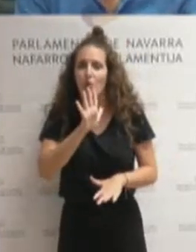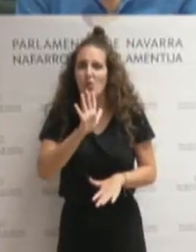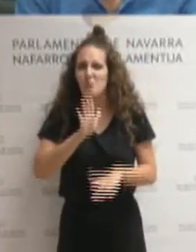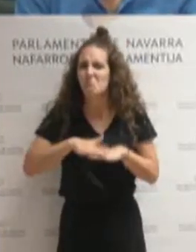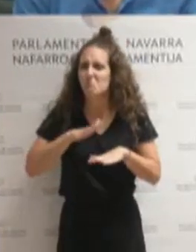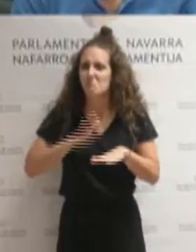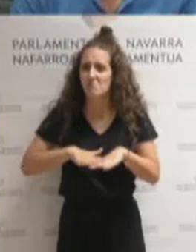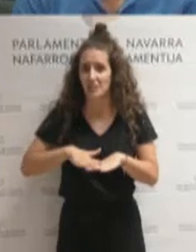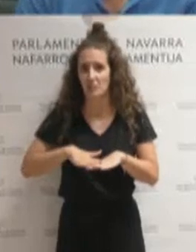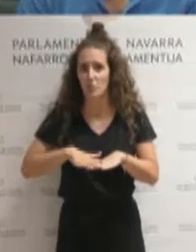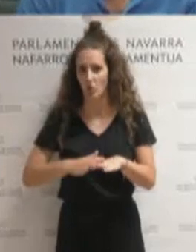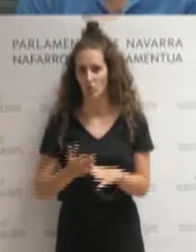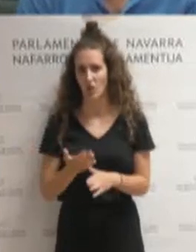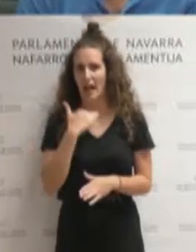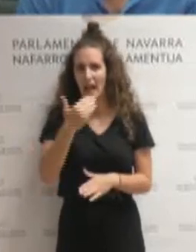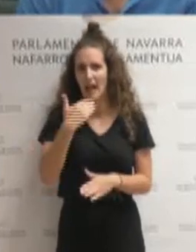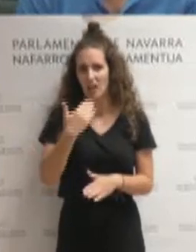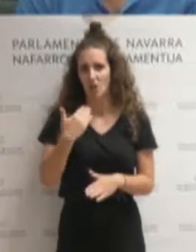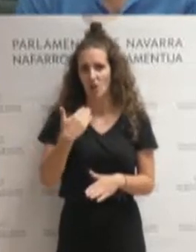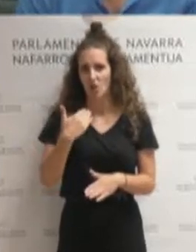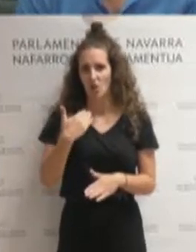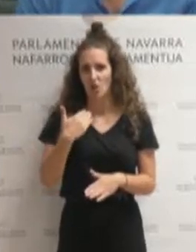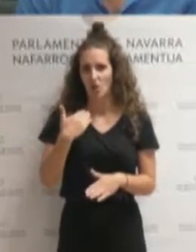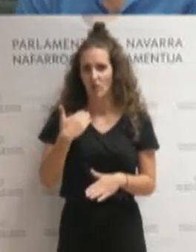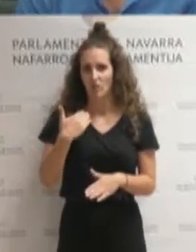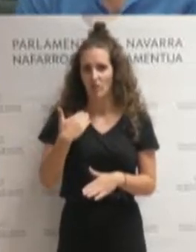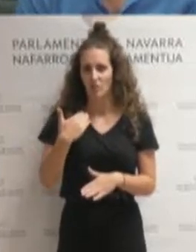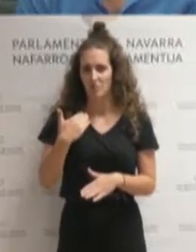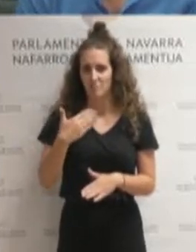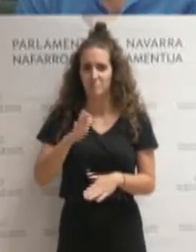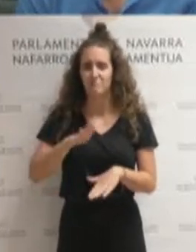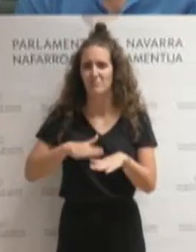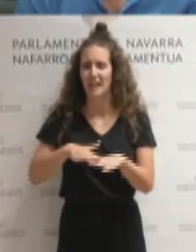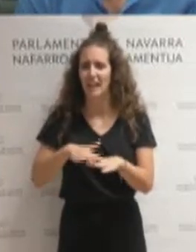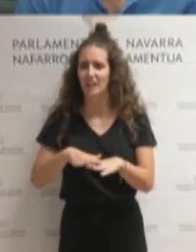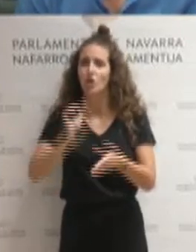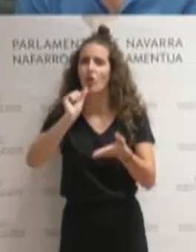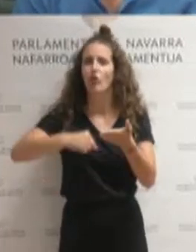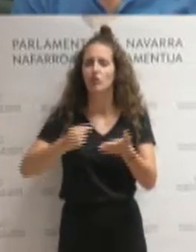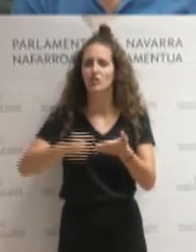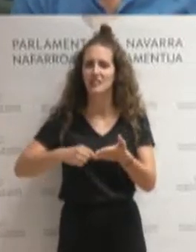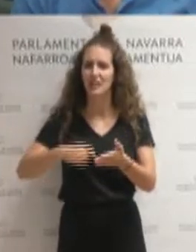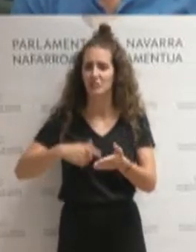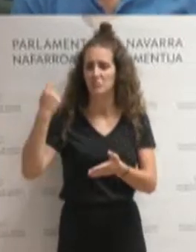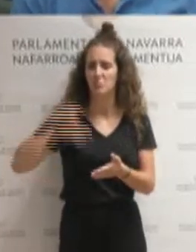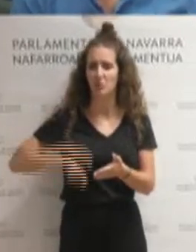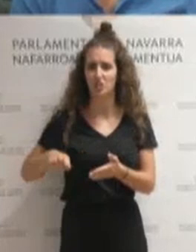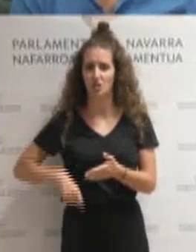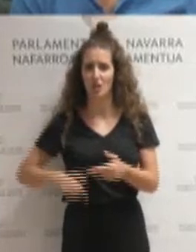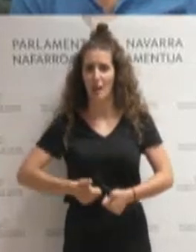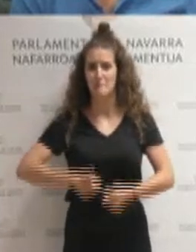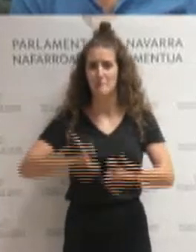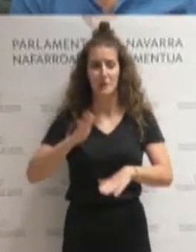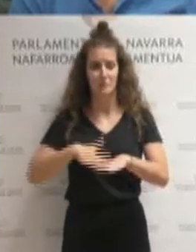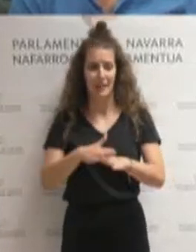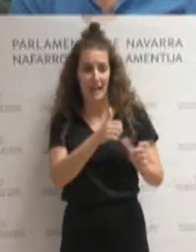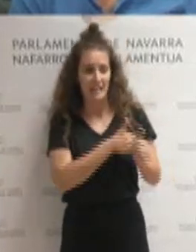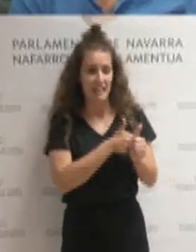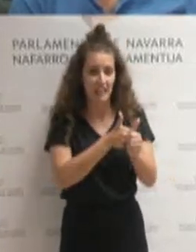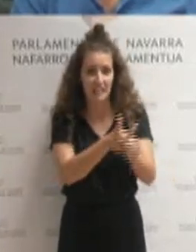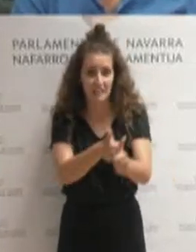dispositivo de reserva que no se contrate a más personal para hacer el rastreo